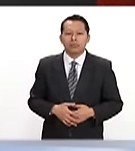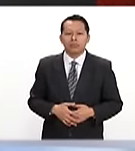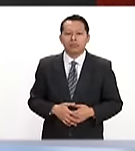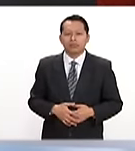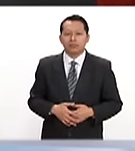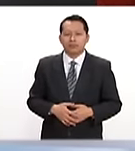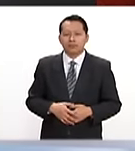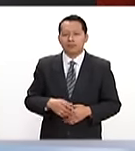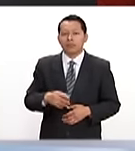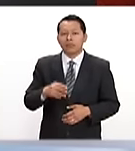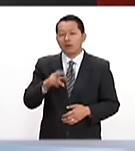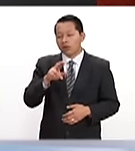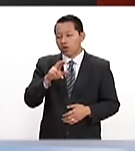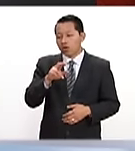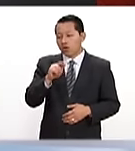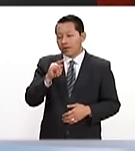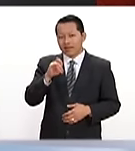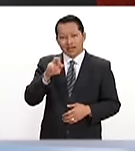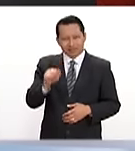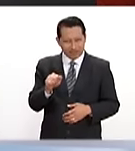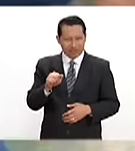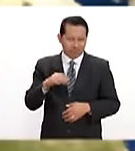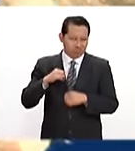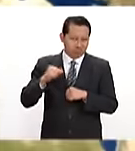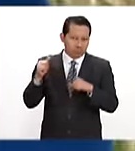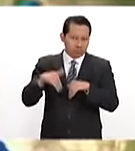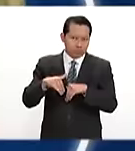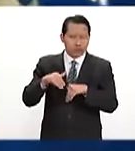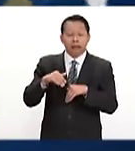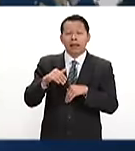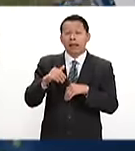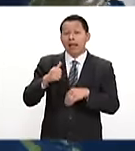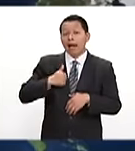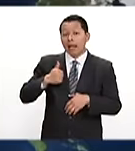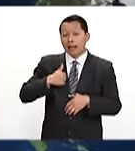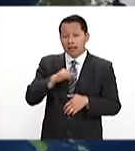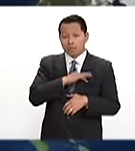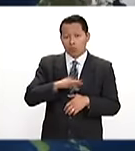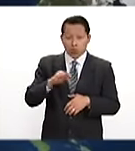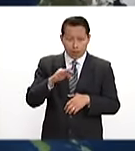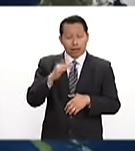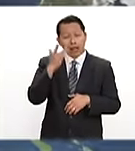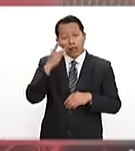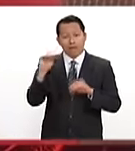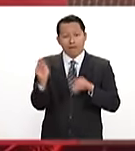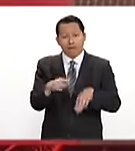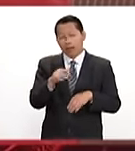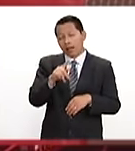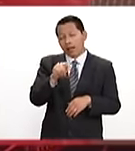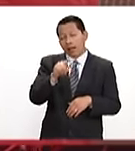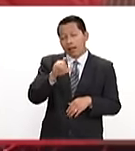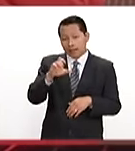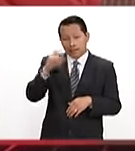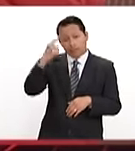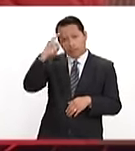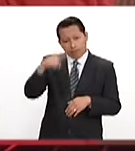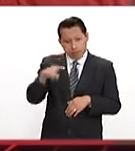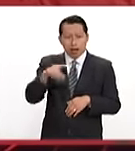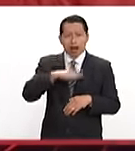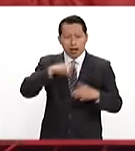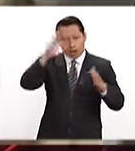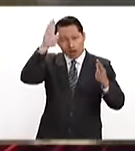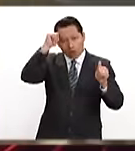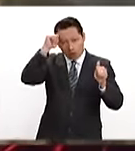De acuerdo con Reuters, la agencia Reuters, Canadá podría abandonar el Tratado de Libre Comercio para dar paso a un acuerdo